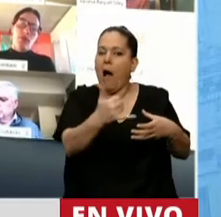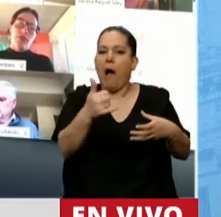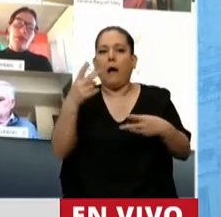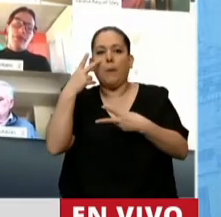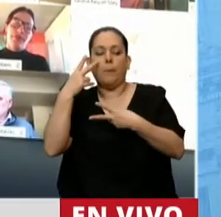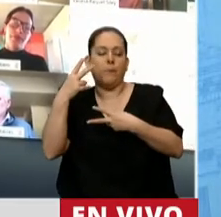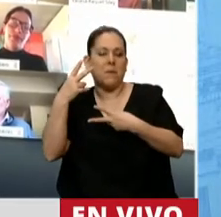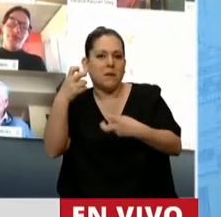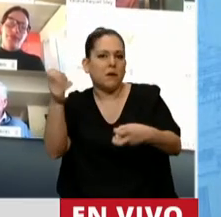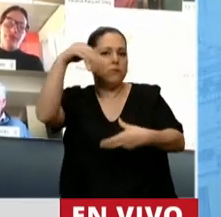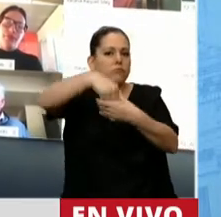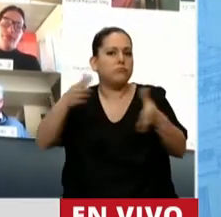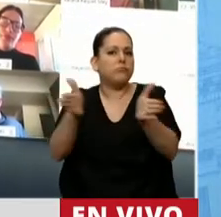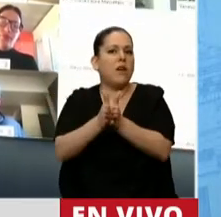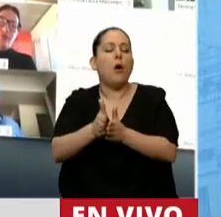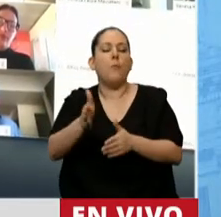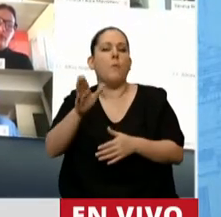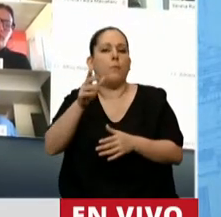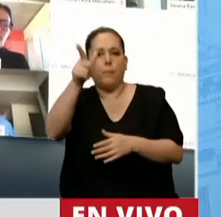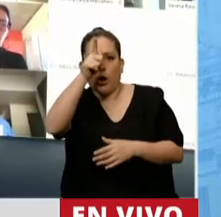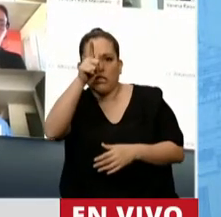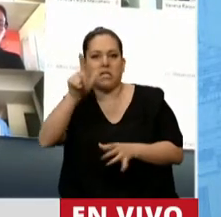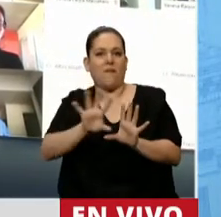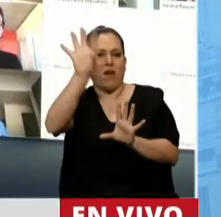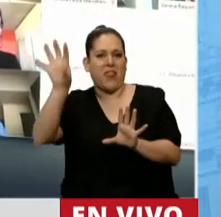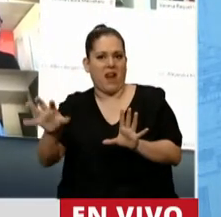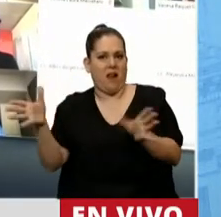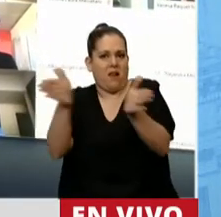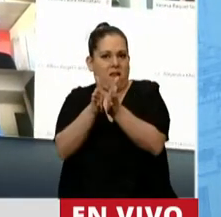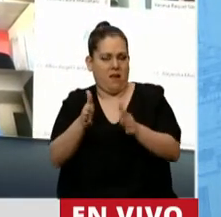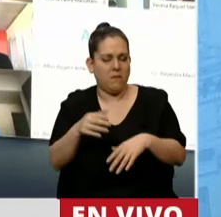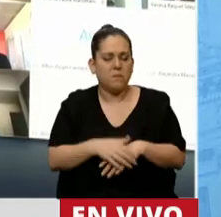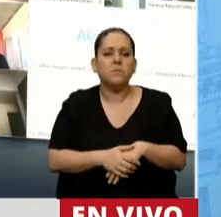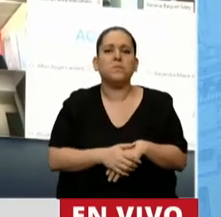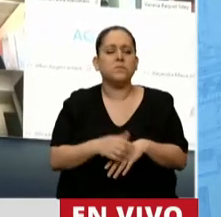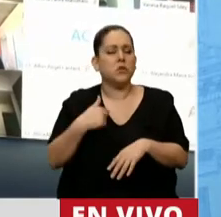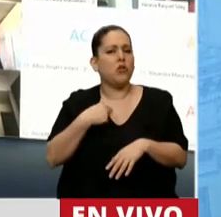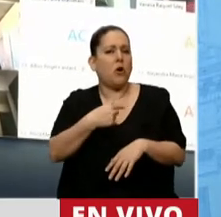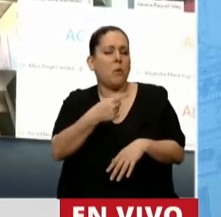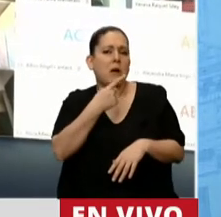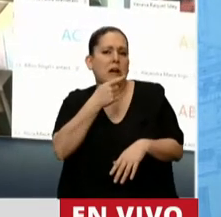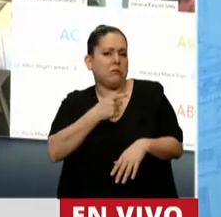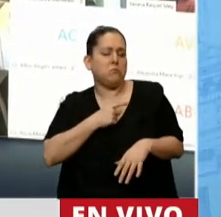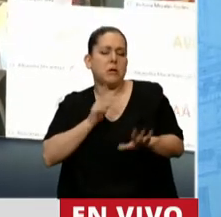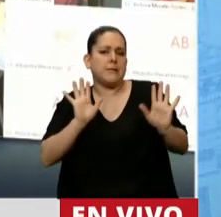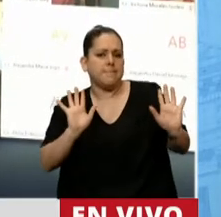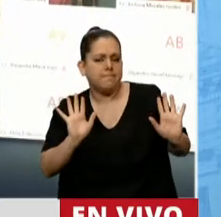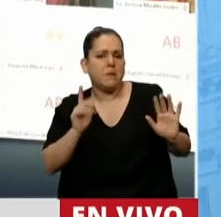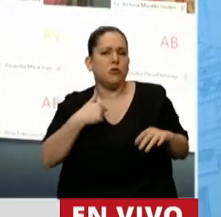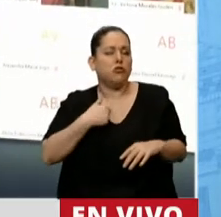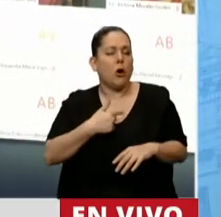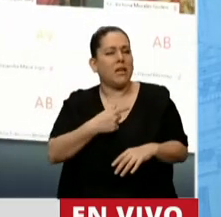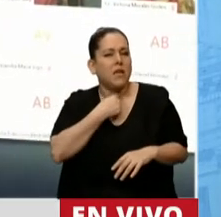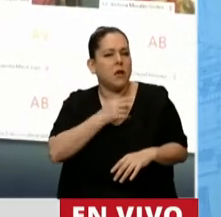Policía Federal. A eso apunta mi pregunta y más que una respuesta, yo lo que espero en realidad es un